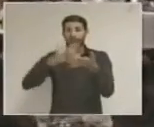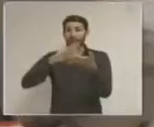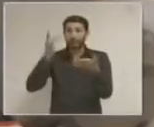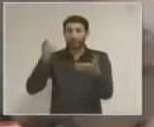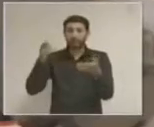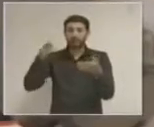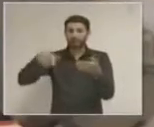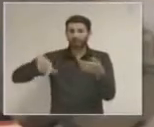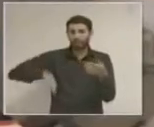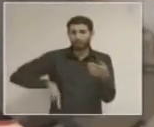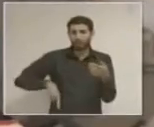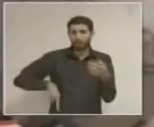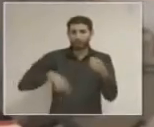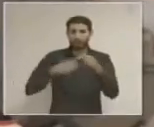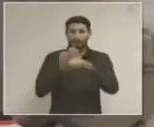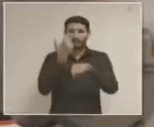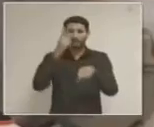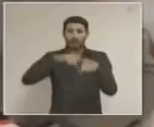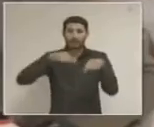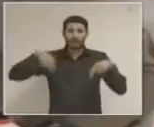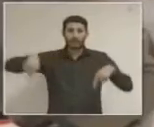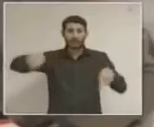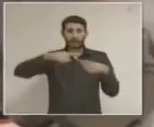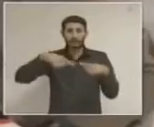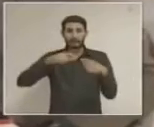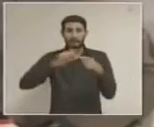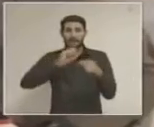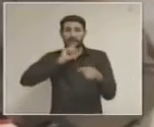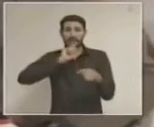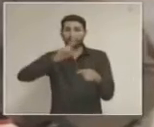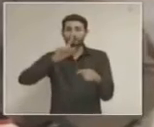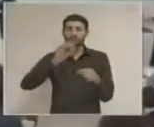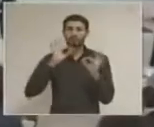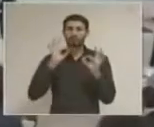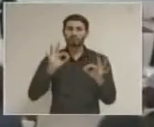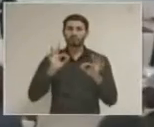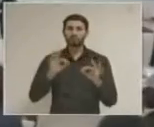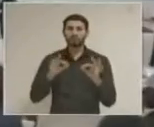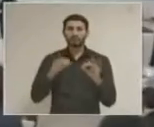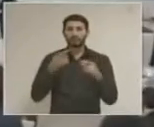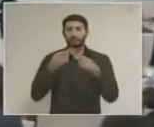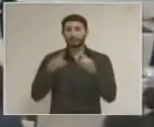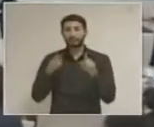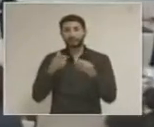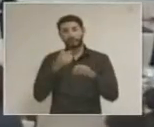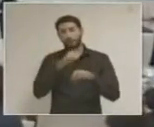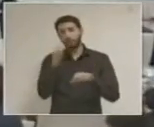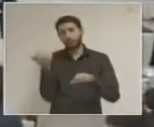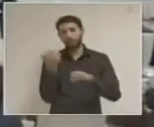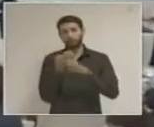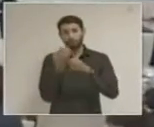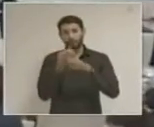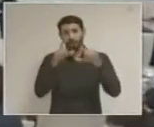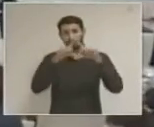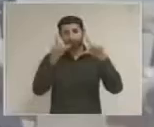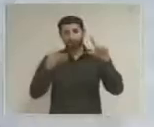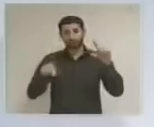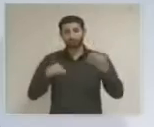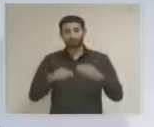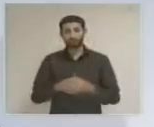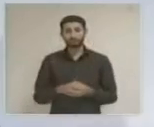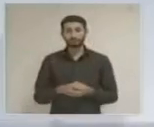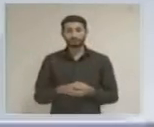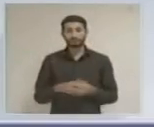concretados por el gobierno estatal. El gobernador Enrique Alfaro anunció que el sector de la industria de la construcción será una prioridad el siguiente año.